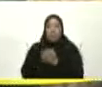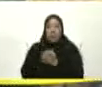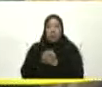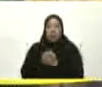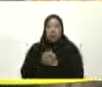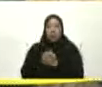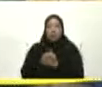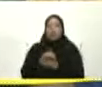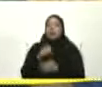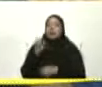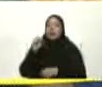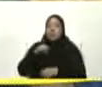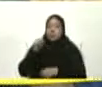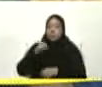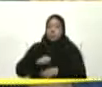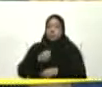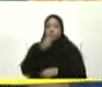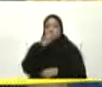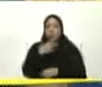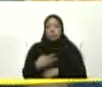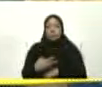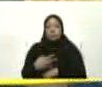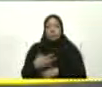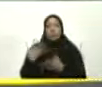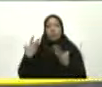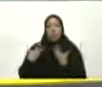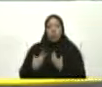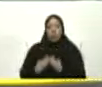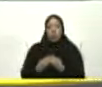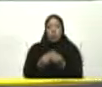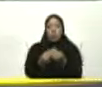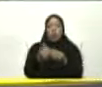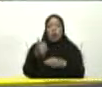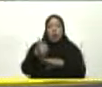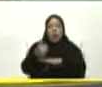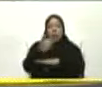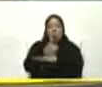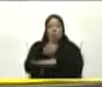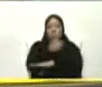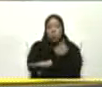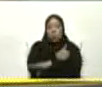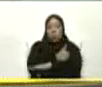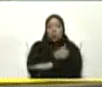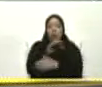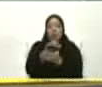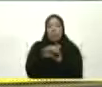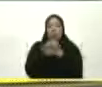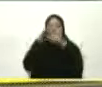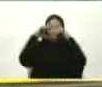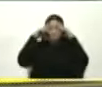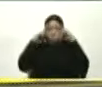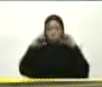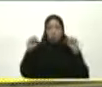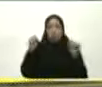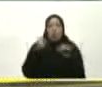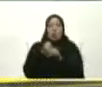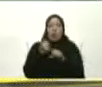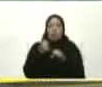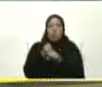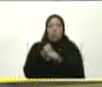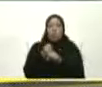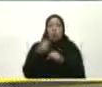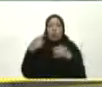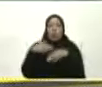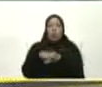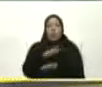una cantera Aquí Acompañada De autoridades De colegas De profesores De trabajadores Del cuerpo